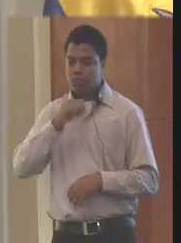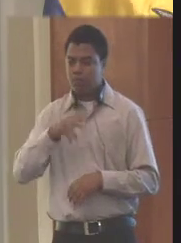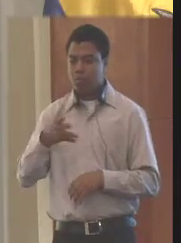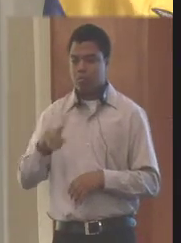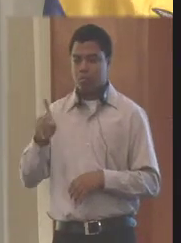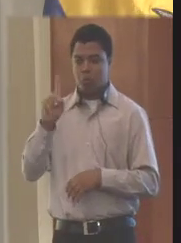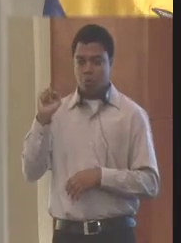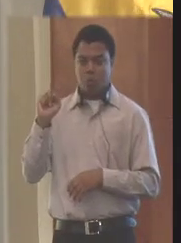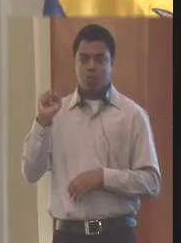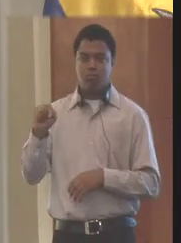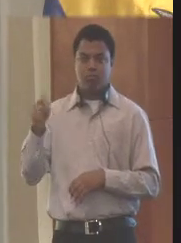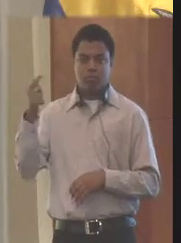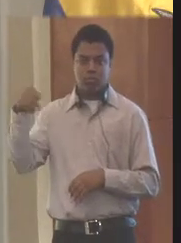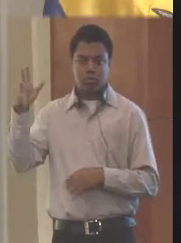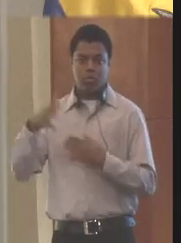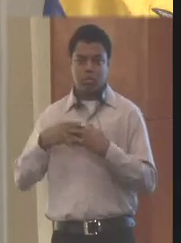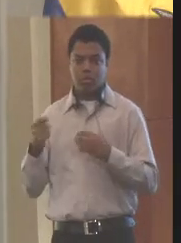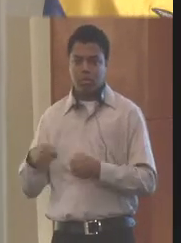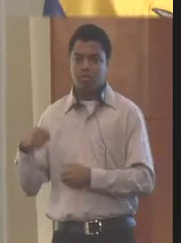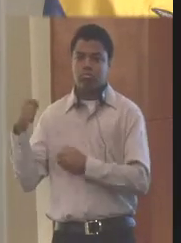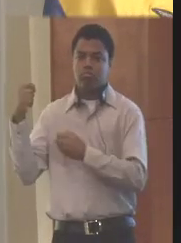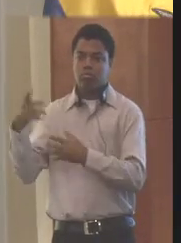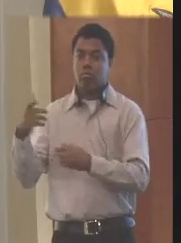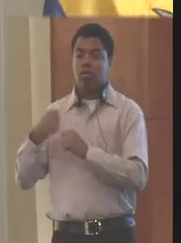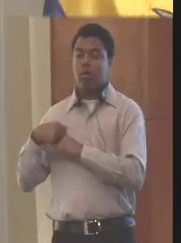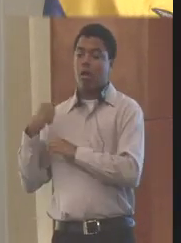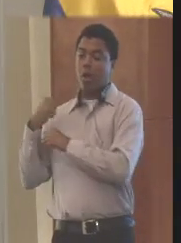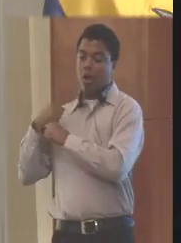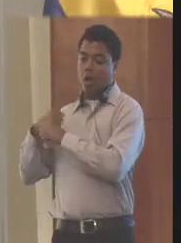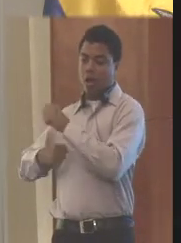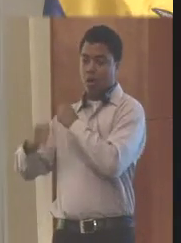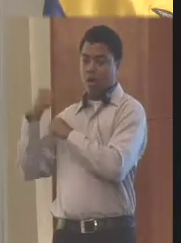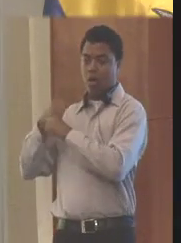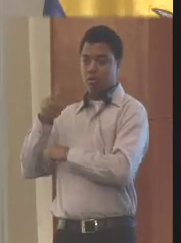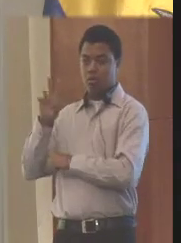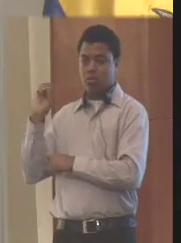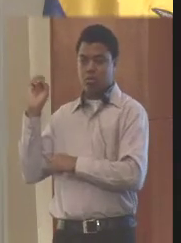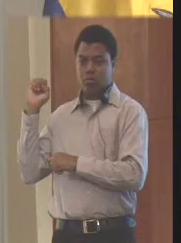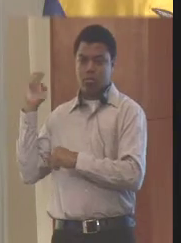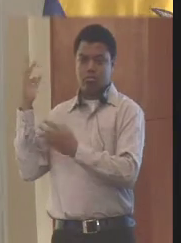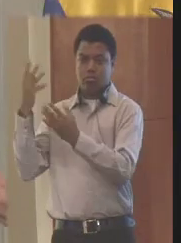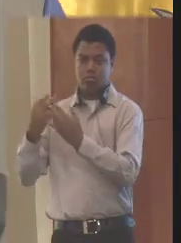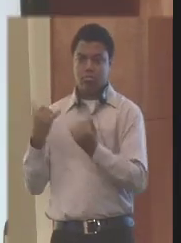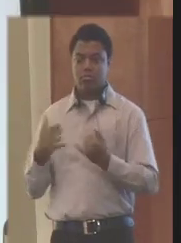dólares en este trabajo desde el año 2000 a la fecha. Muchas gracias.